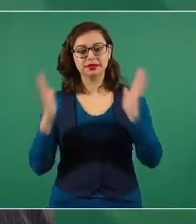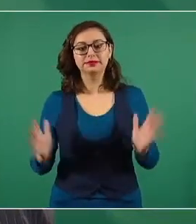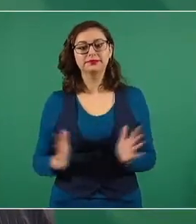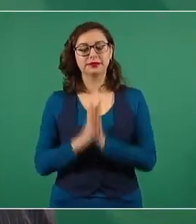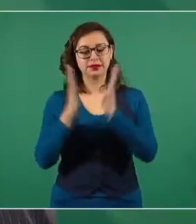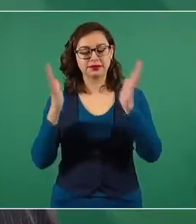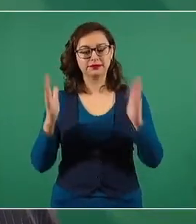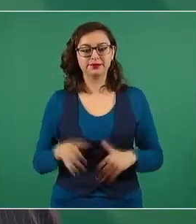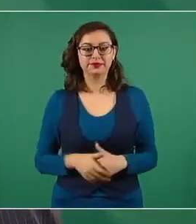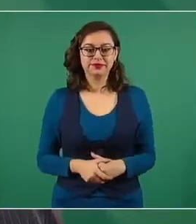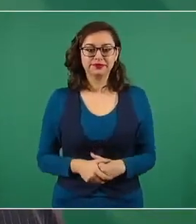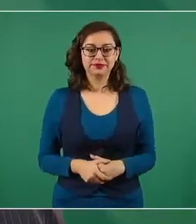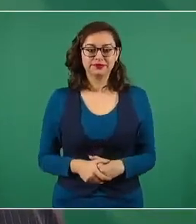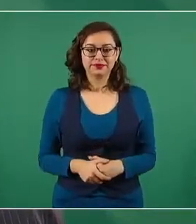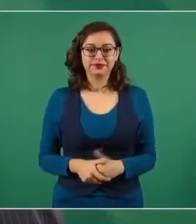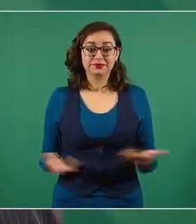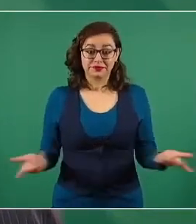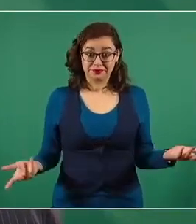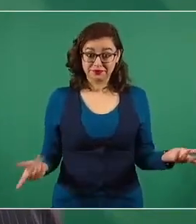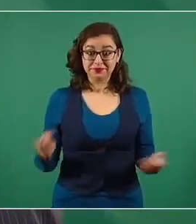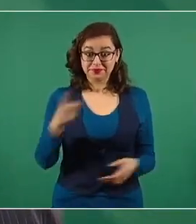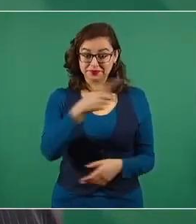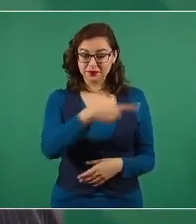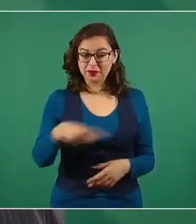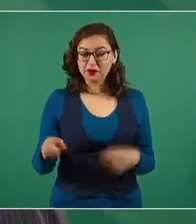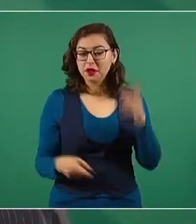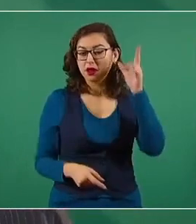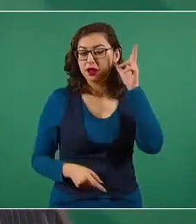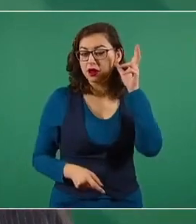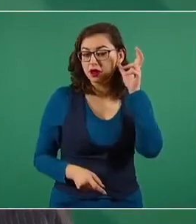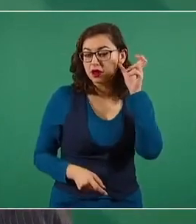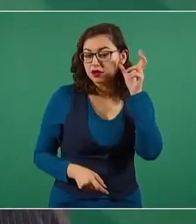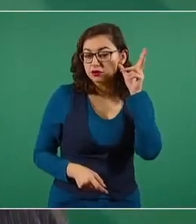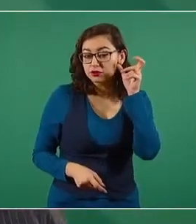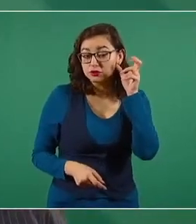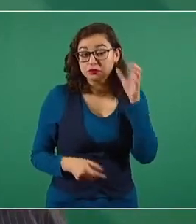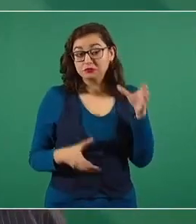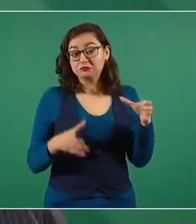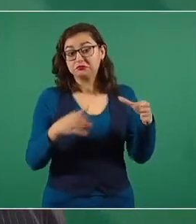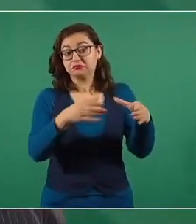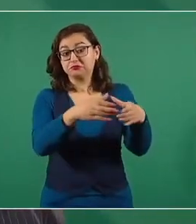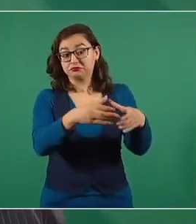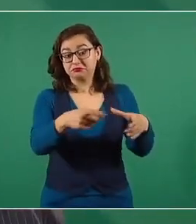Vean los discursos de los que se